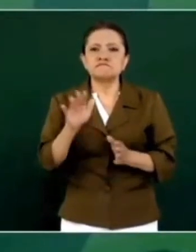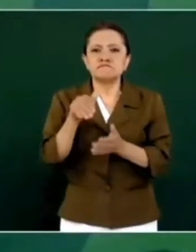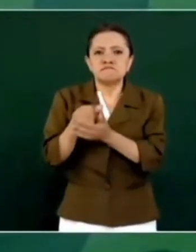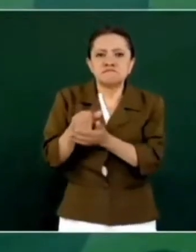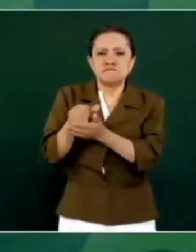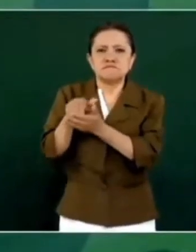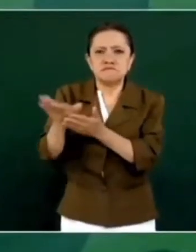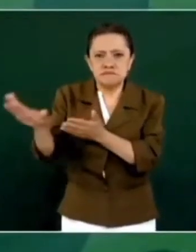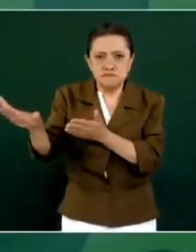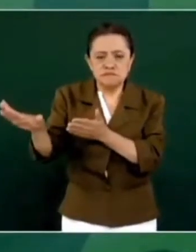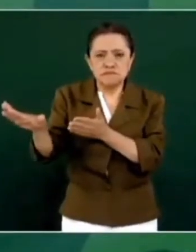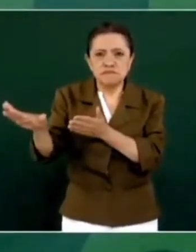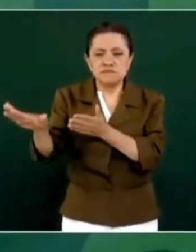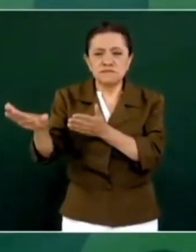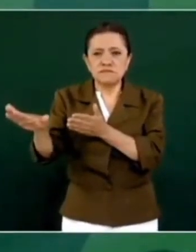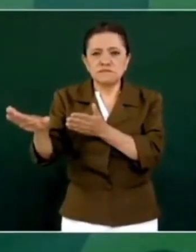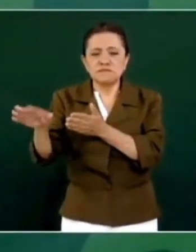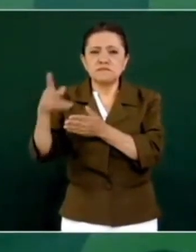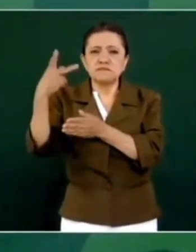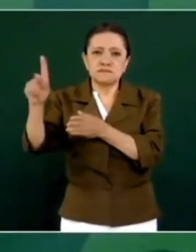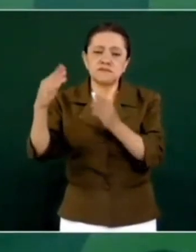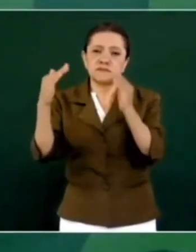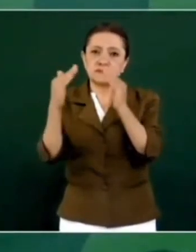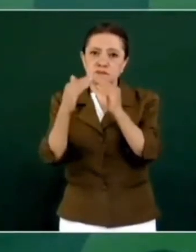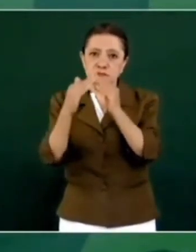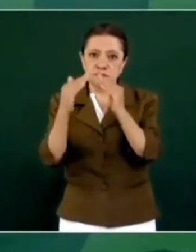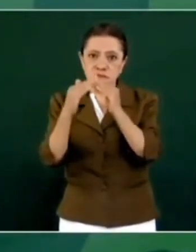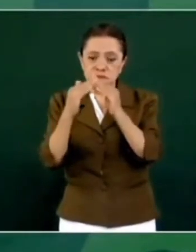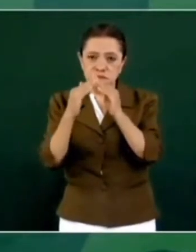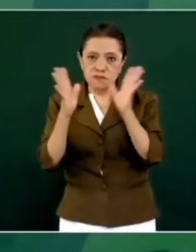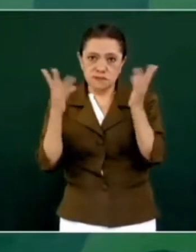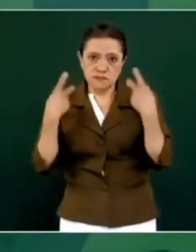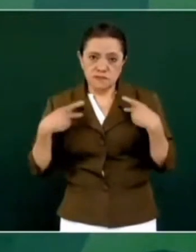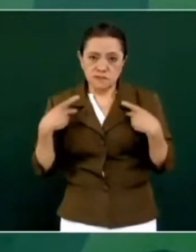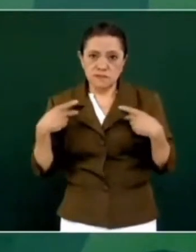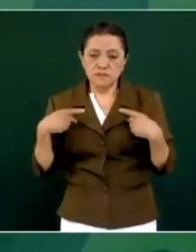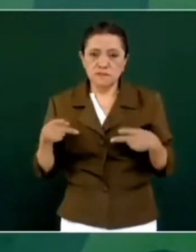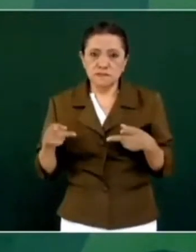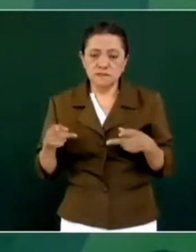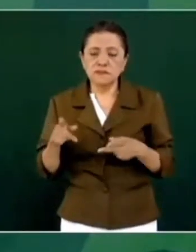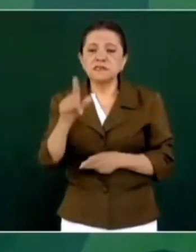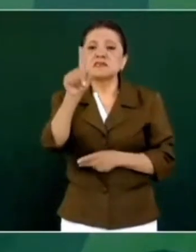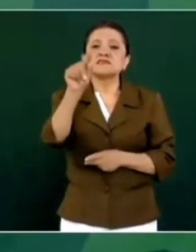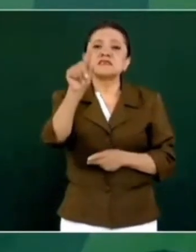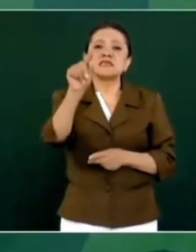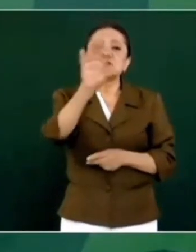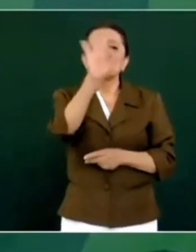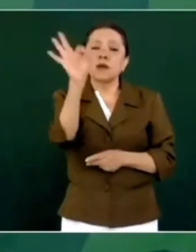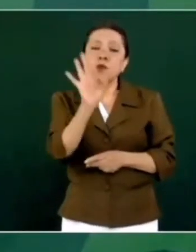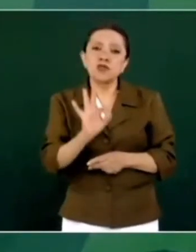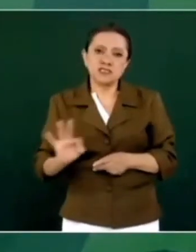sus viviendas, el 70%